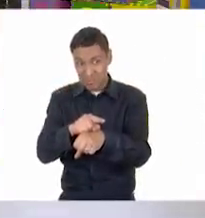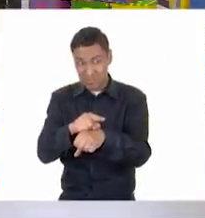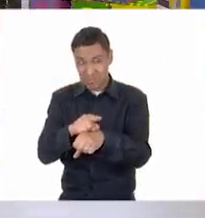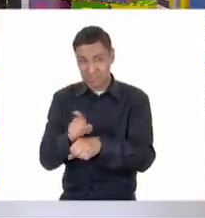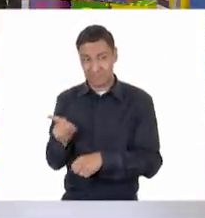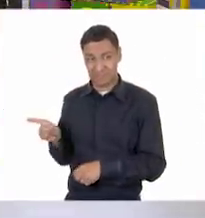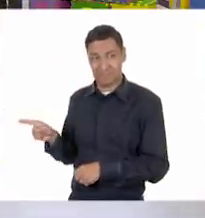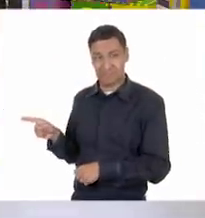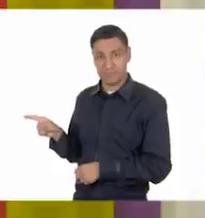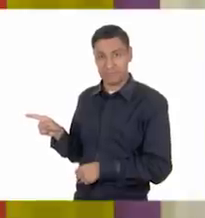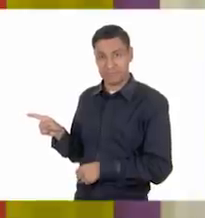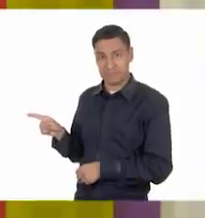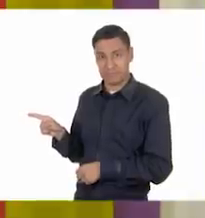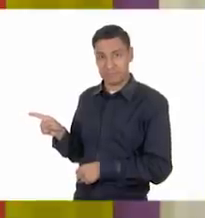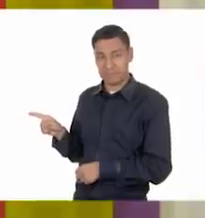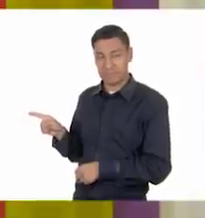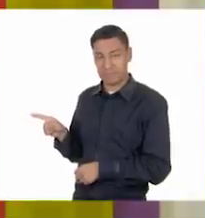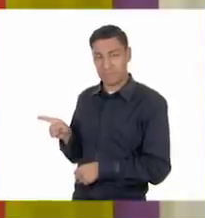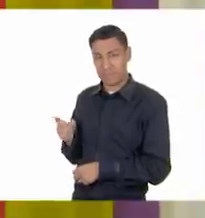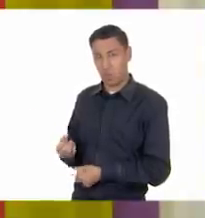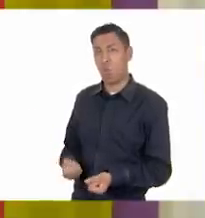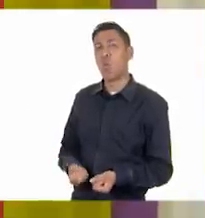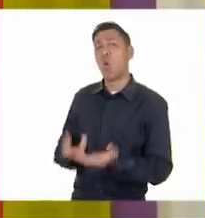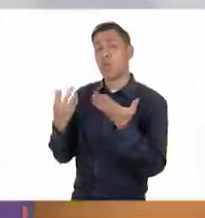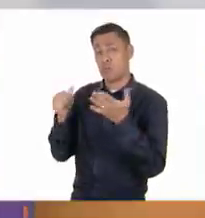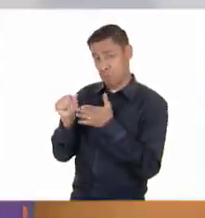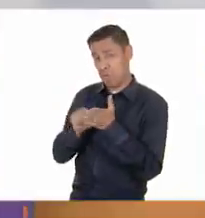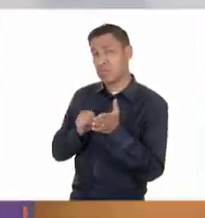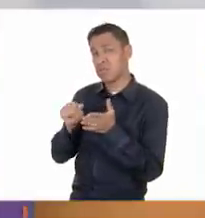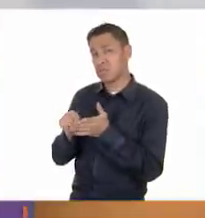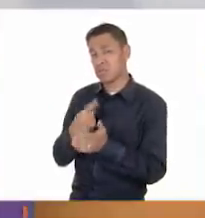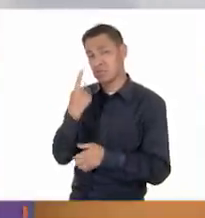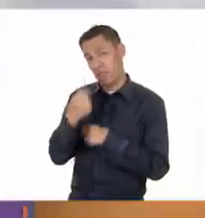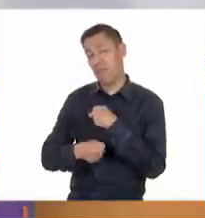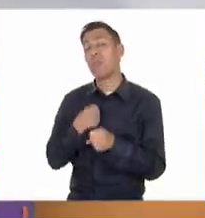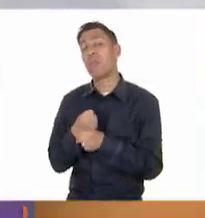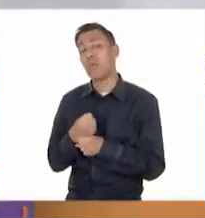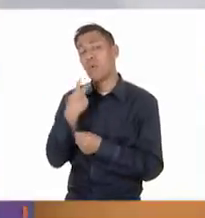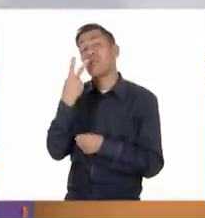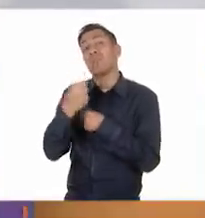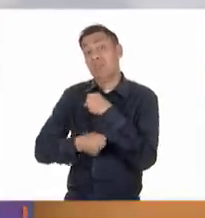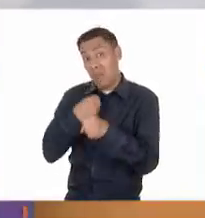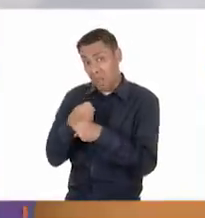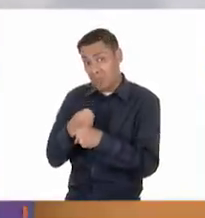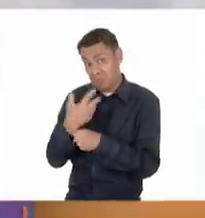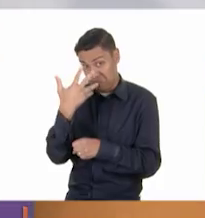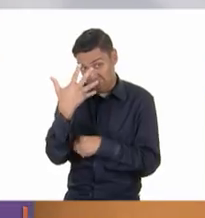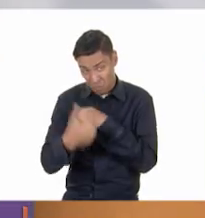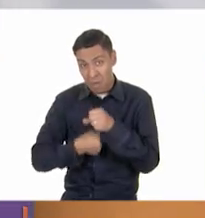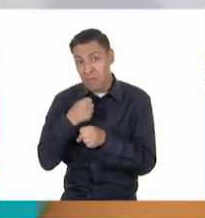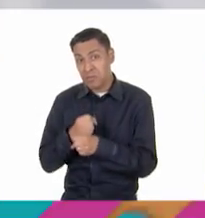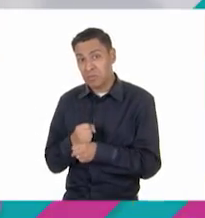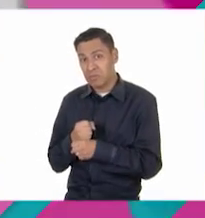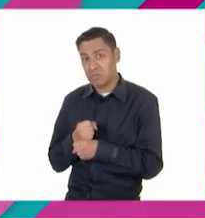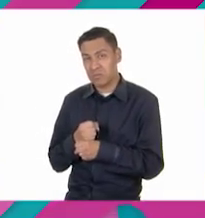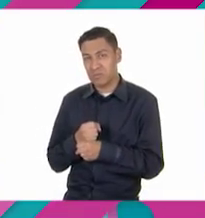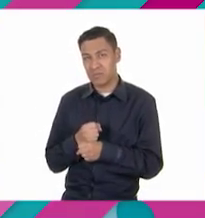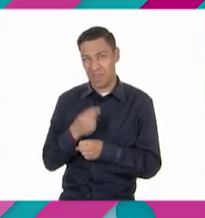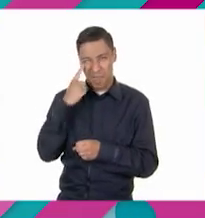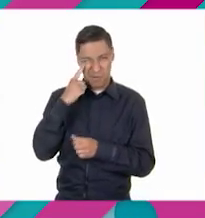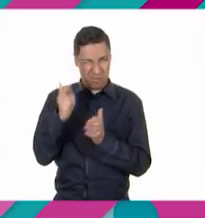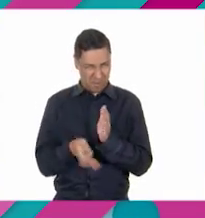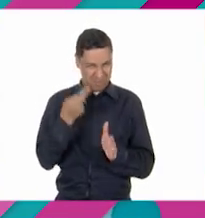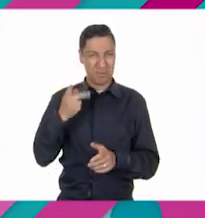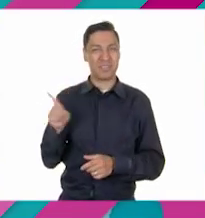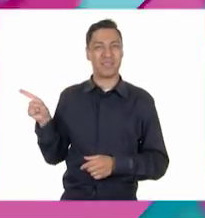pero seguramente tiene solamente algunos meses. Claro, no se ve que tenga dos años ni cinco años. Se ve que es un pequeño. A ahí lo tenemos